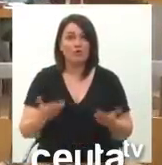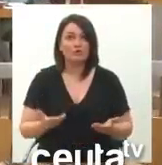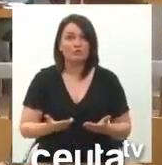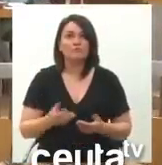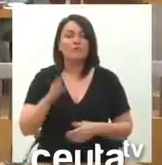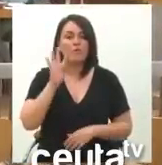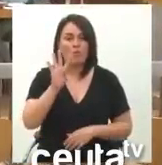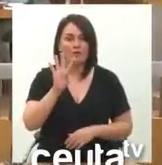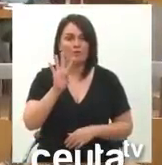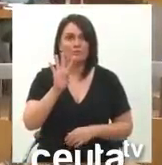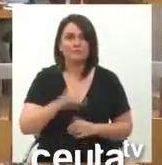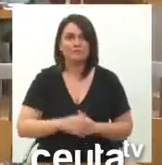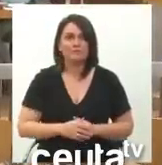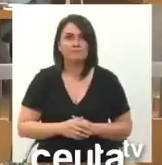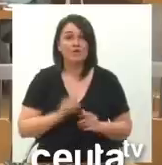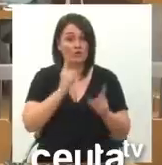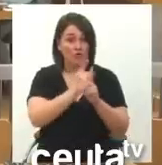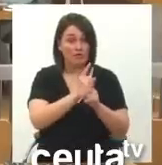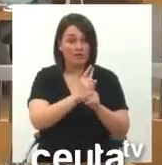Cuatro. ¿Votos en contra?